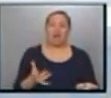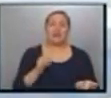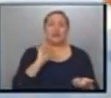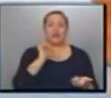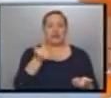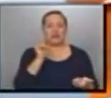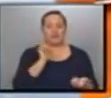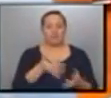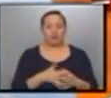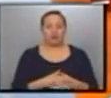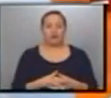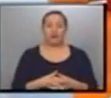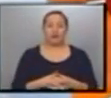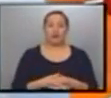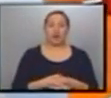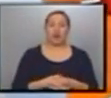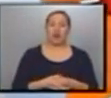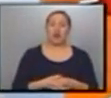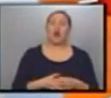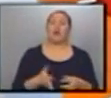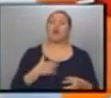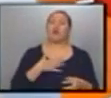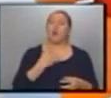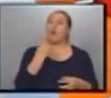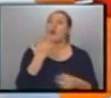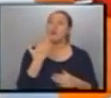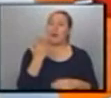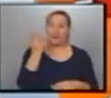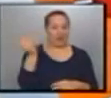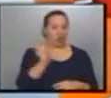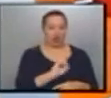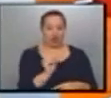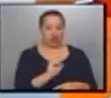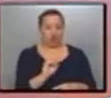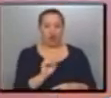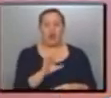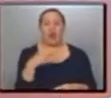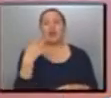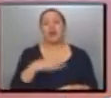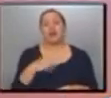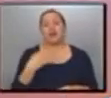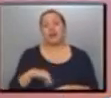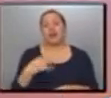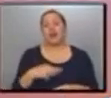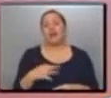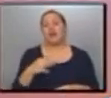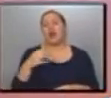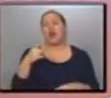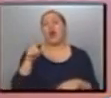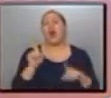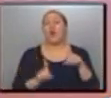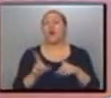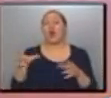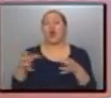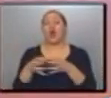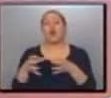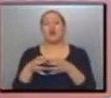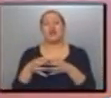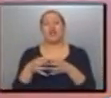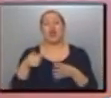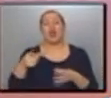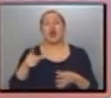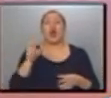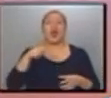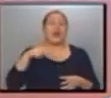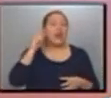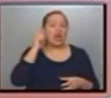tal cual. ¿Lo puede hacer uno en particular? No, no, no, no, no, tenés que hacerlo a través de alguna organización no gubernamental